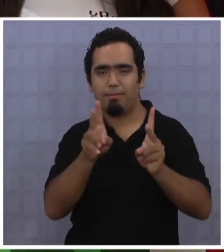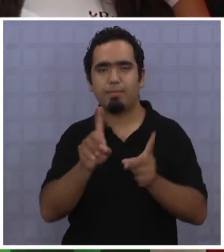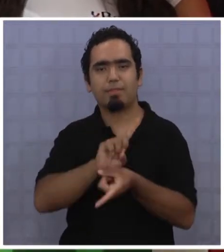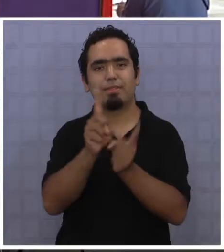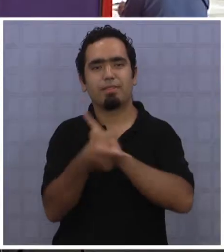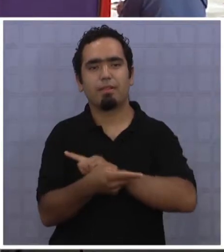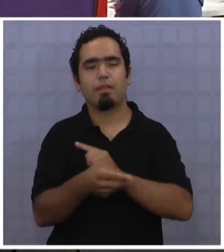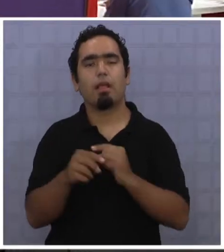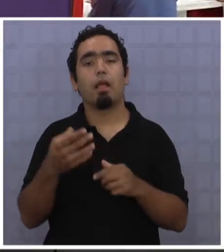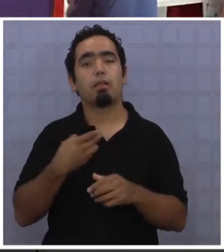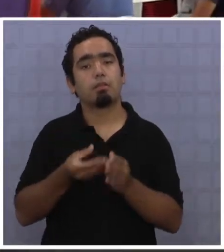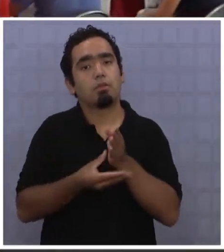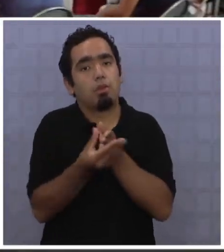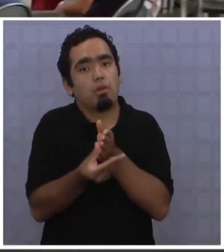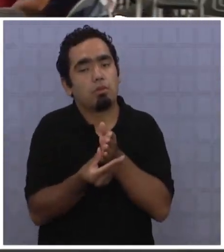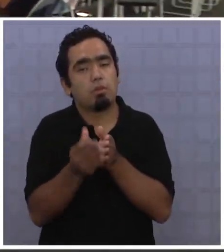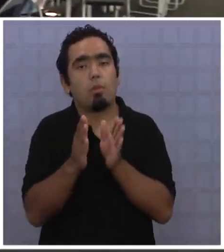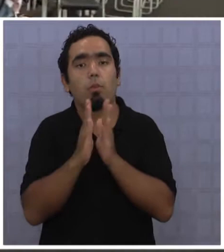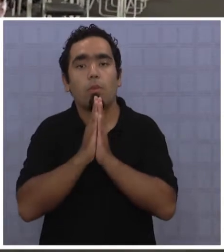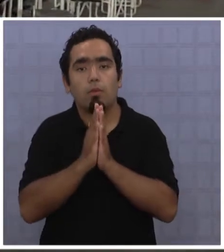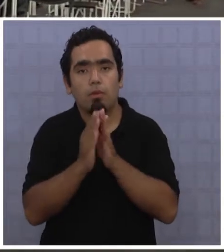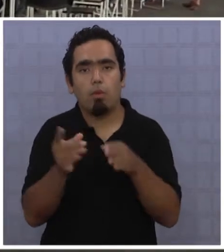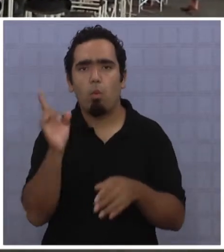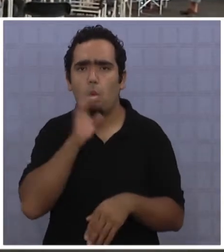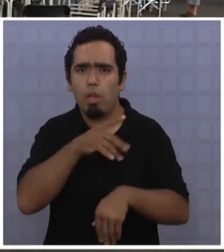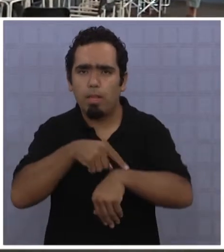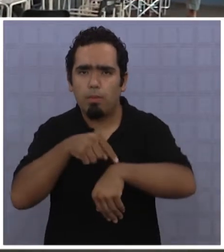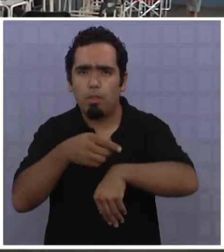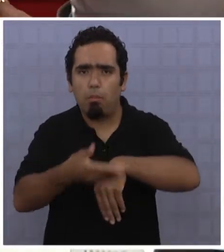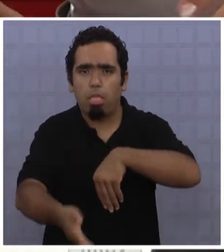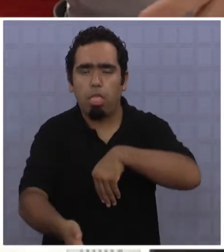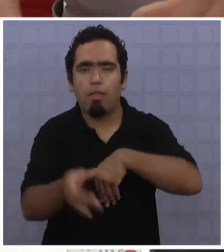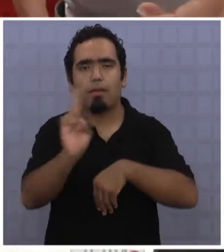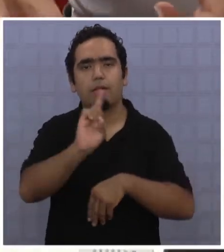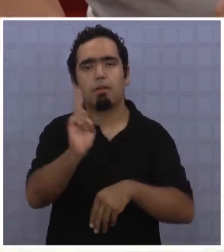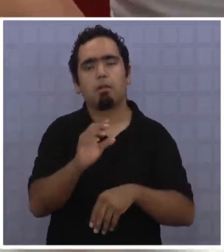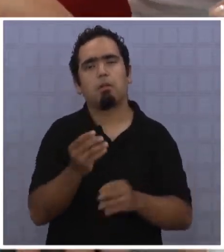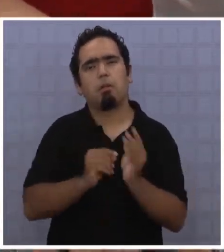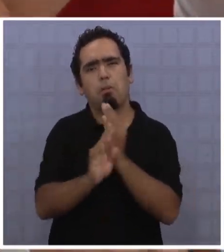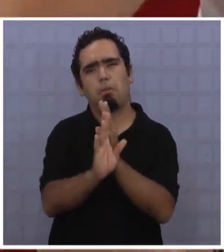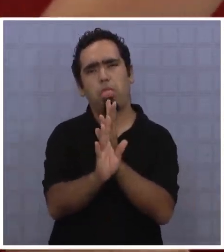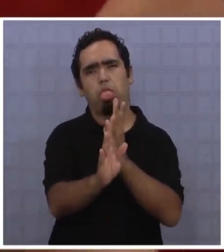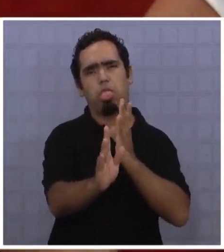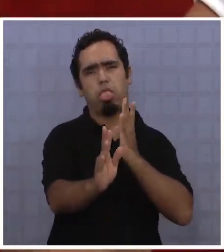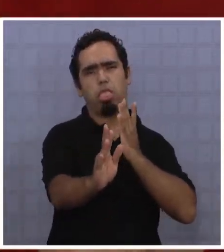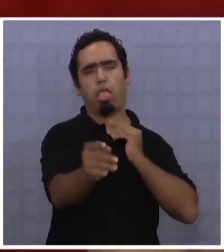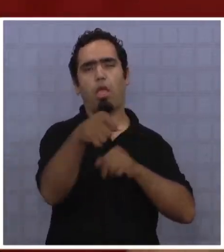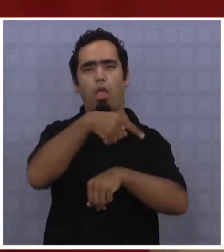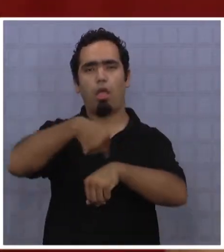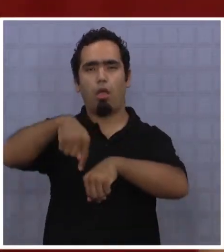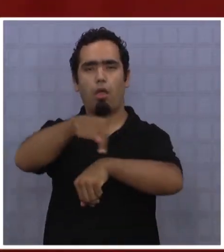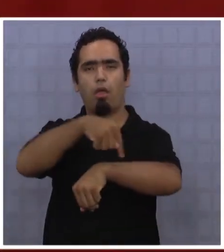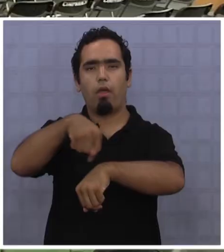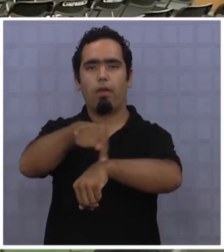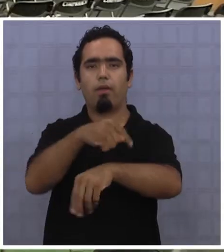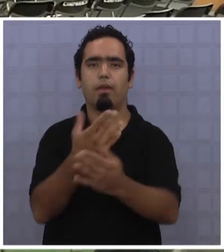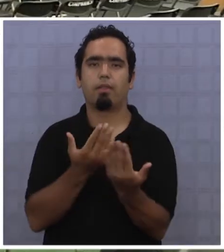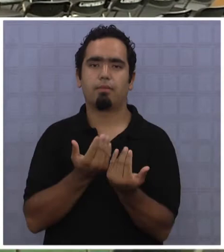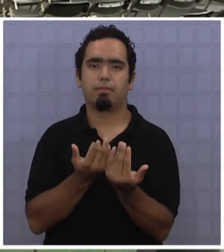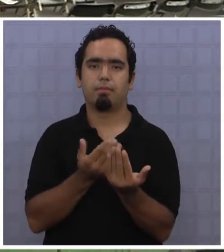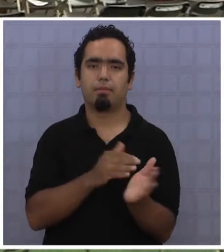recomendación es a no dejar el trámite para última hora y así evitarse largas filas y horas de espera.